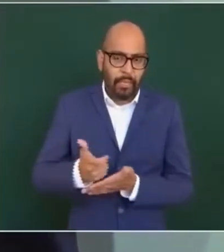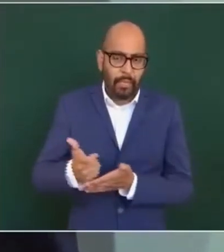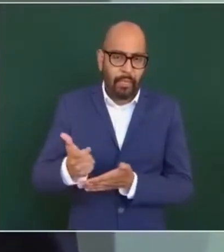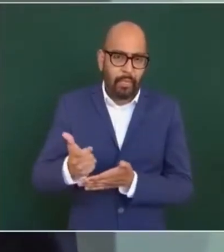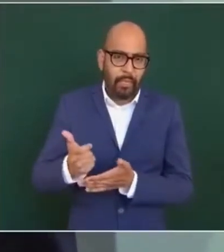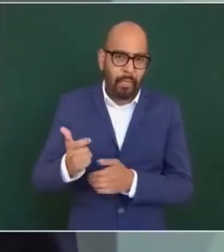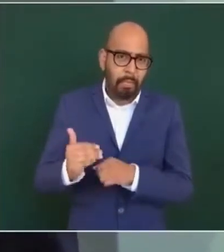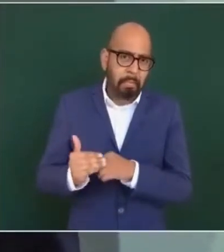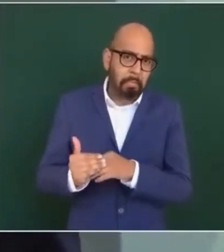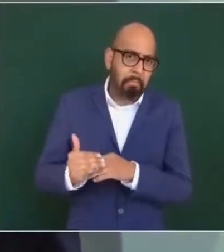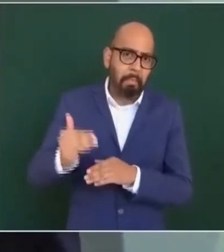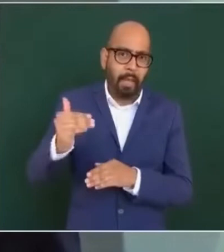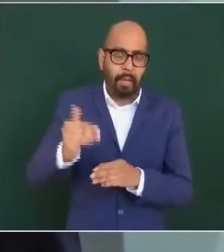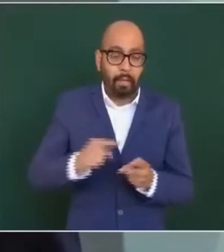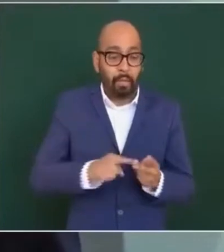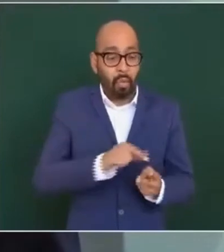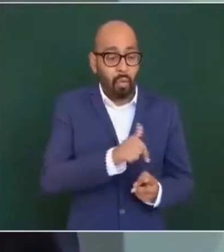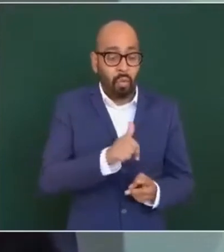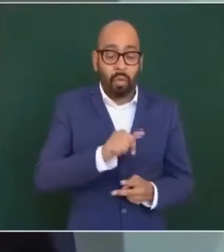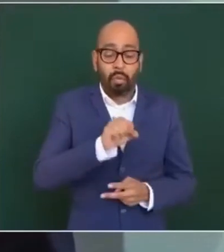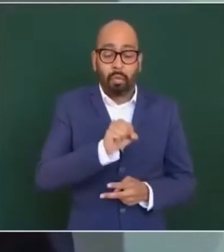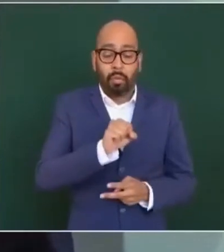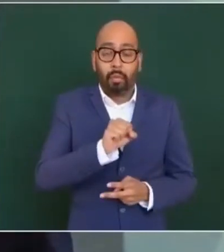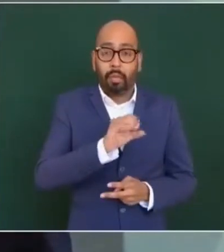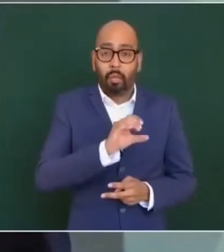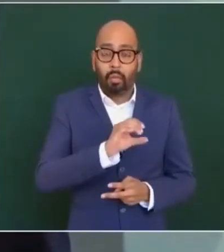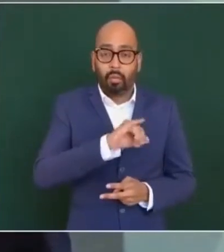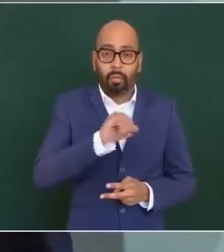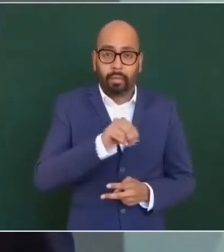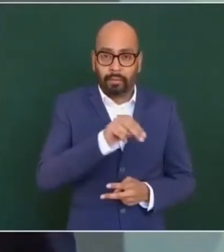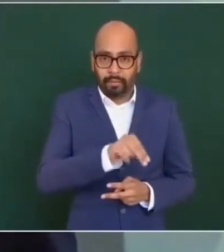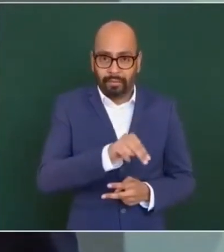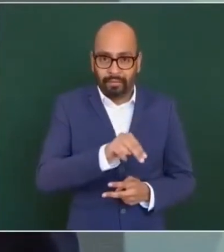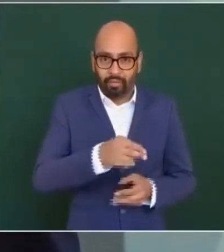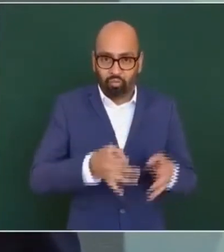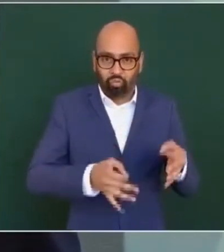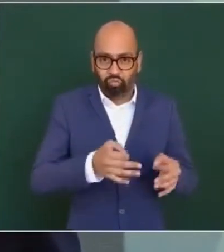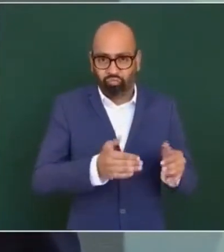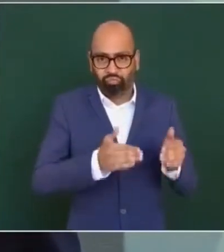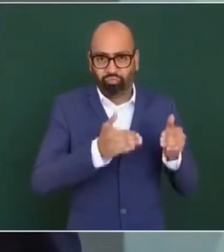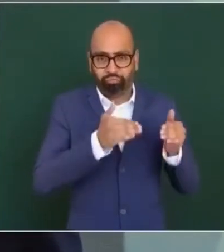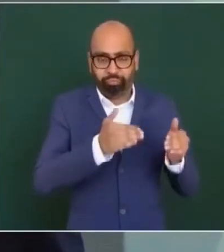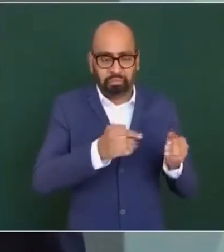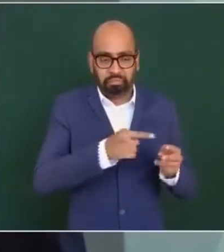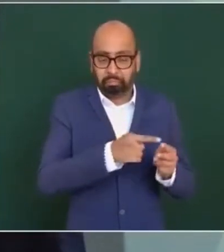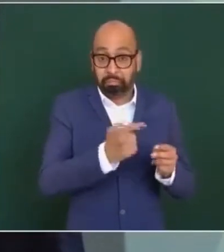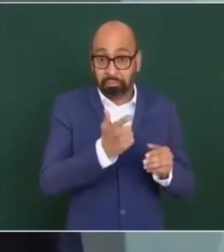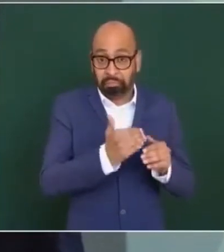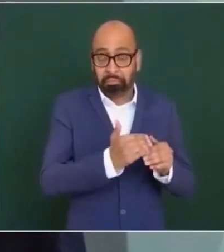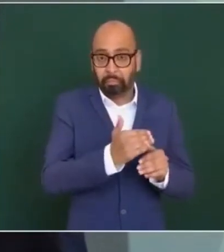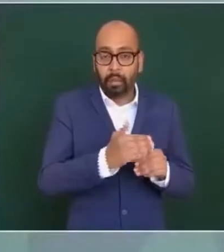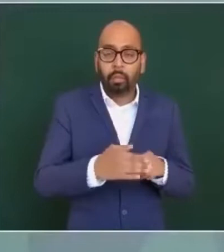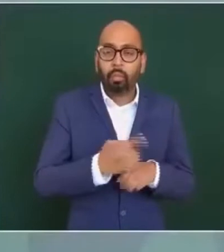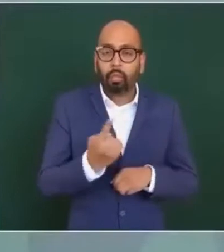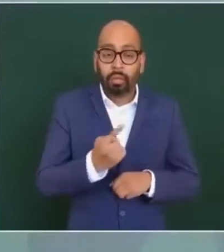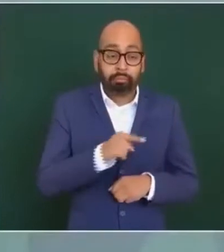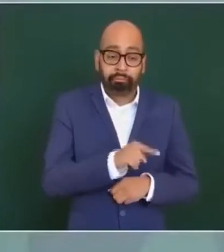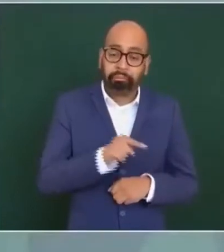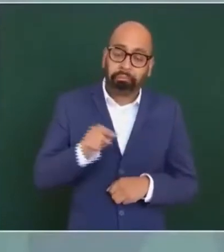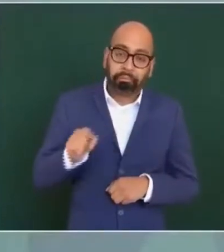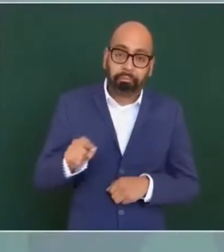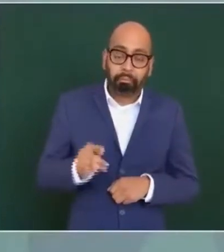porque no aceptaron la reforma constitucional